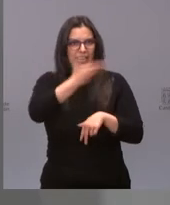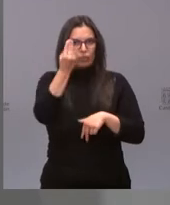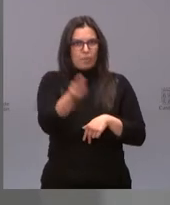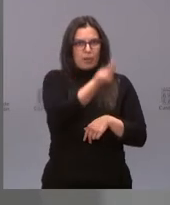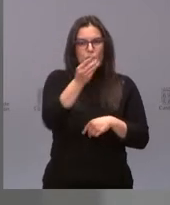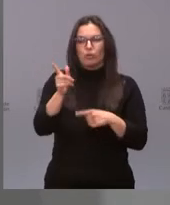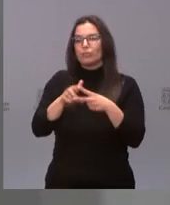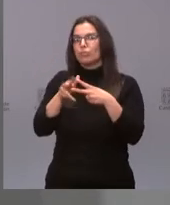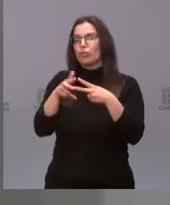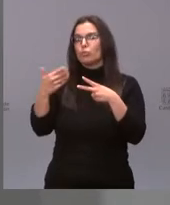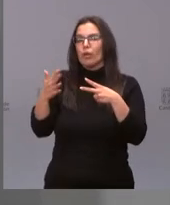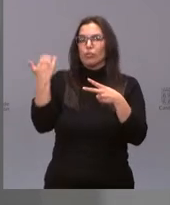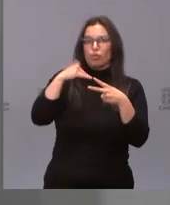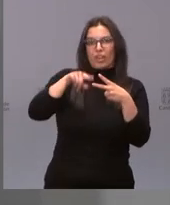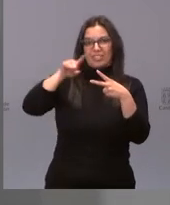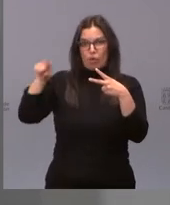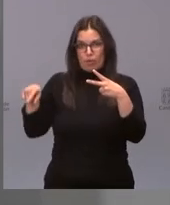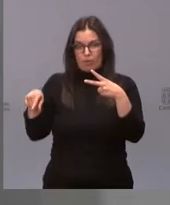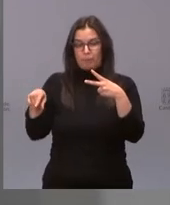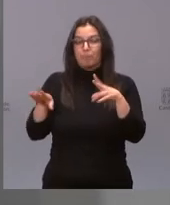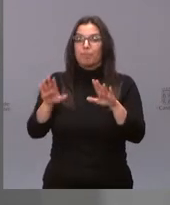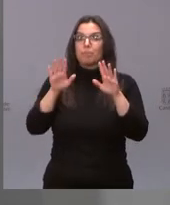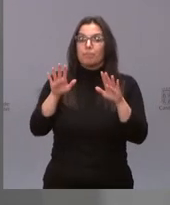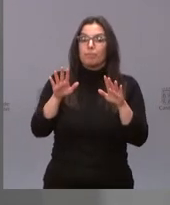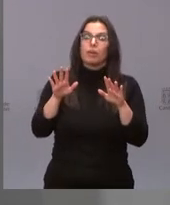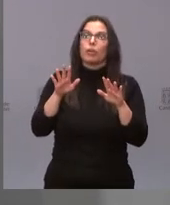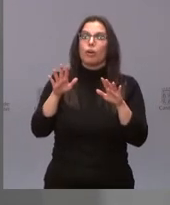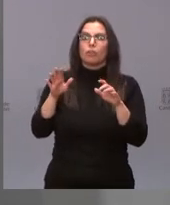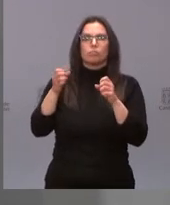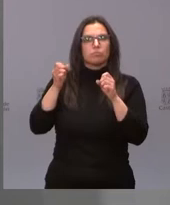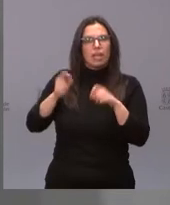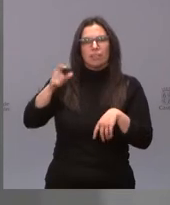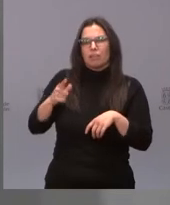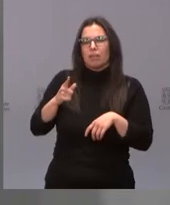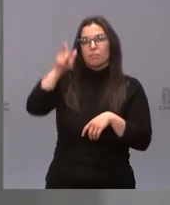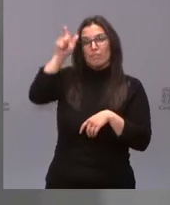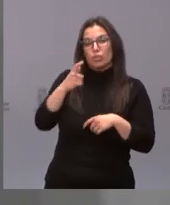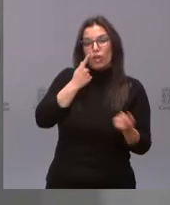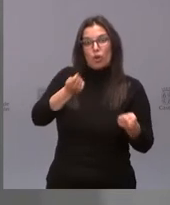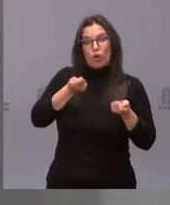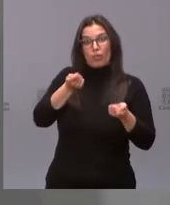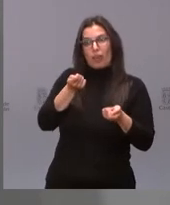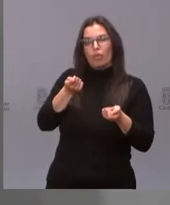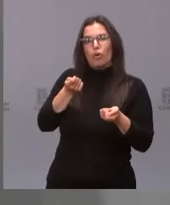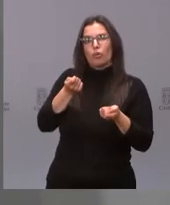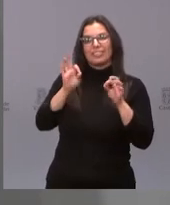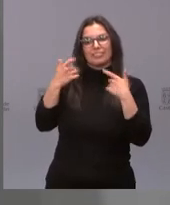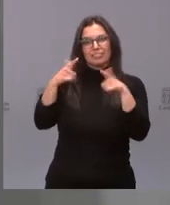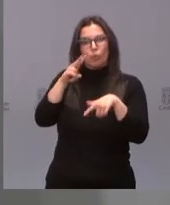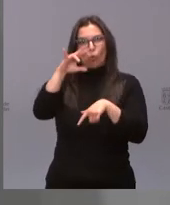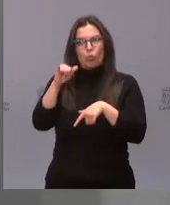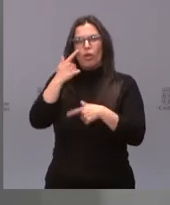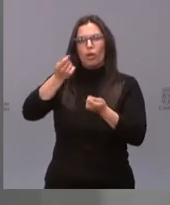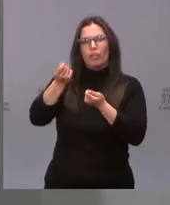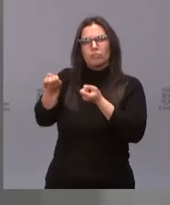Soria y Segovia. Sin embargo, la constante comunicación con nuestro coordinador clínico de críticos y la mejor situación